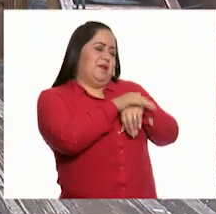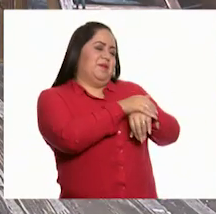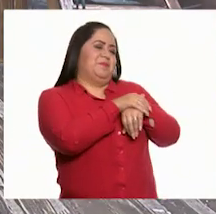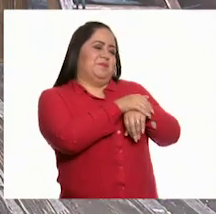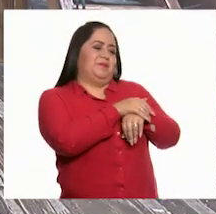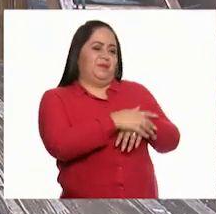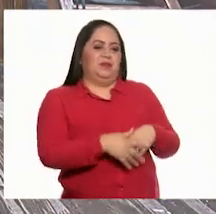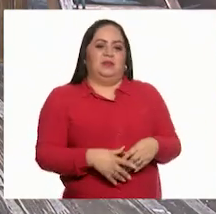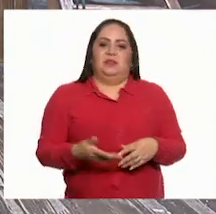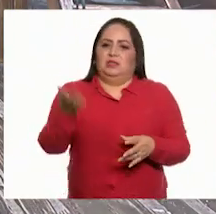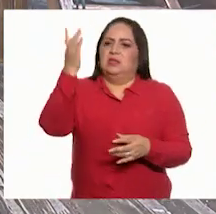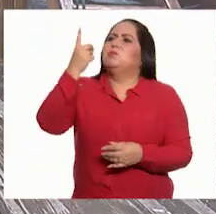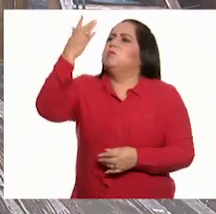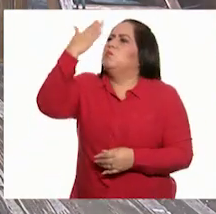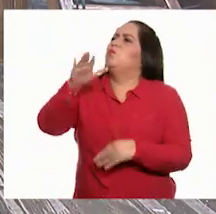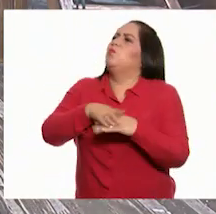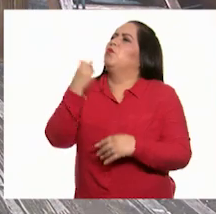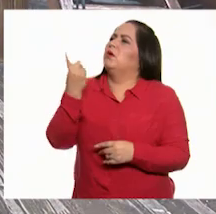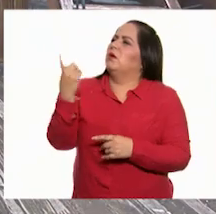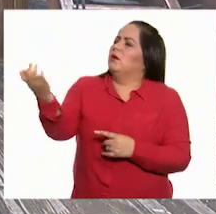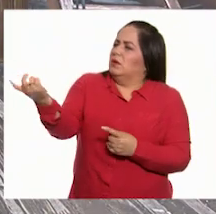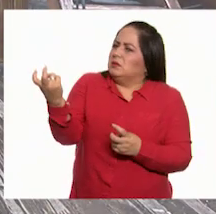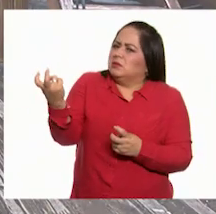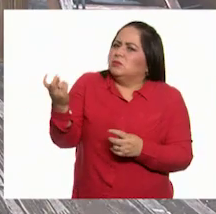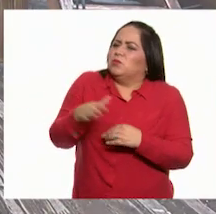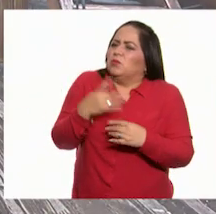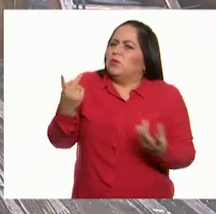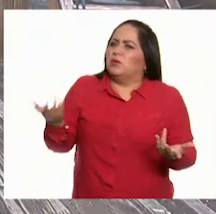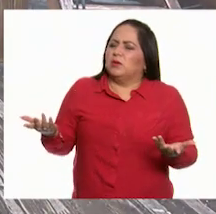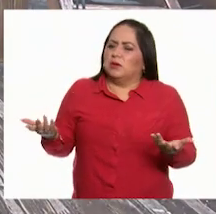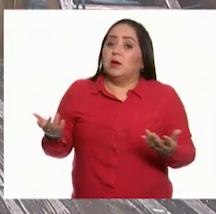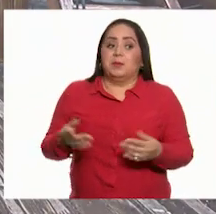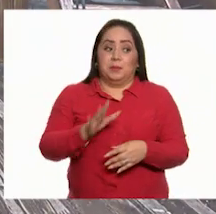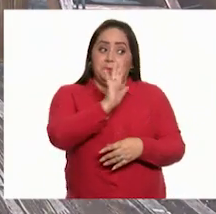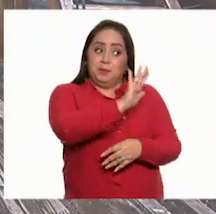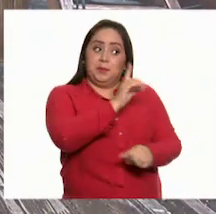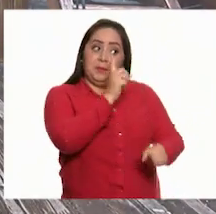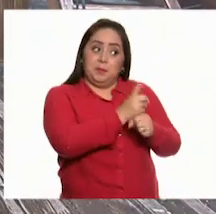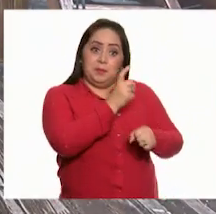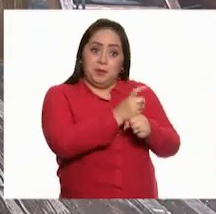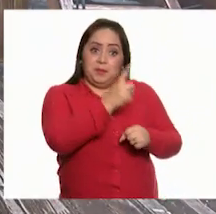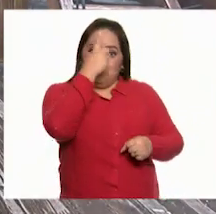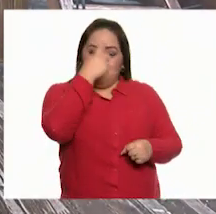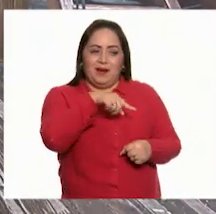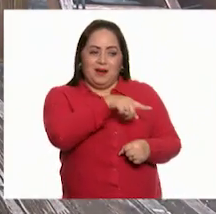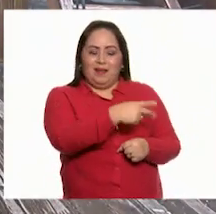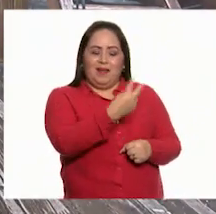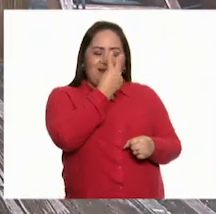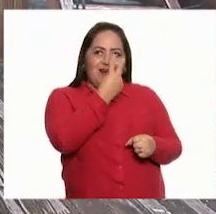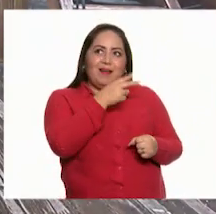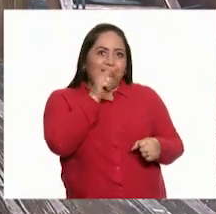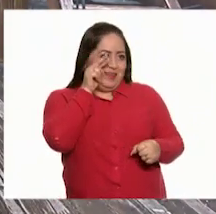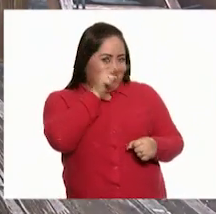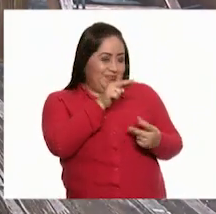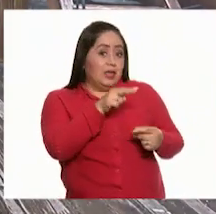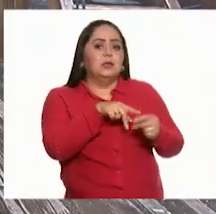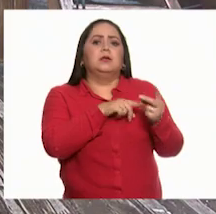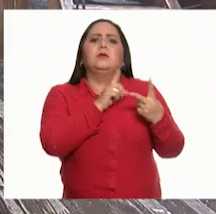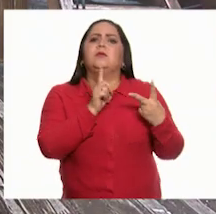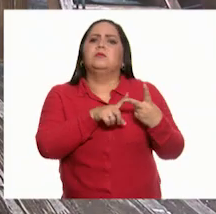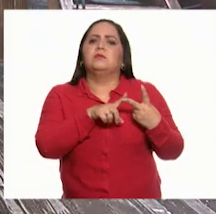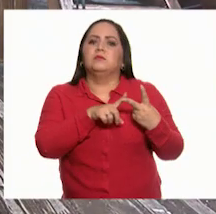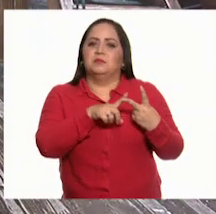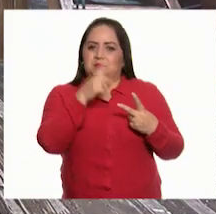¿Y se puede saber por qué hiciste eso? Primero, para llamar tu atención. Segundo,